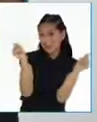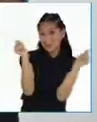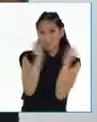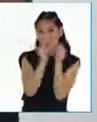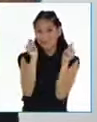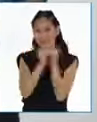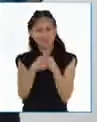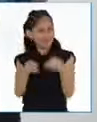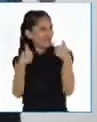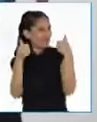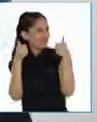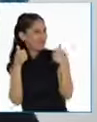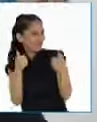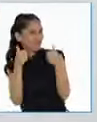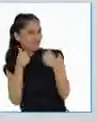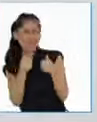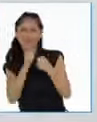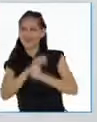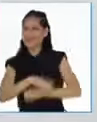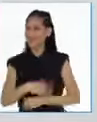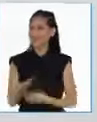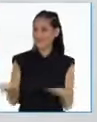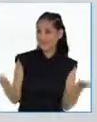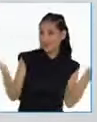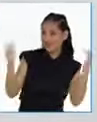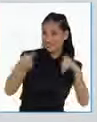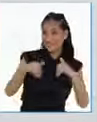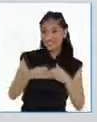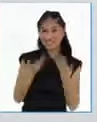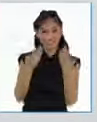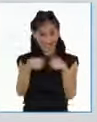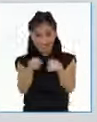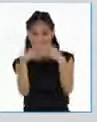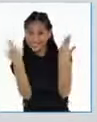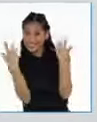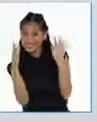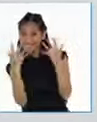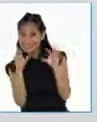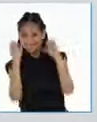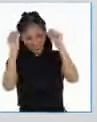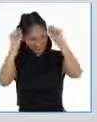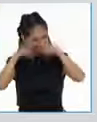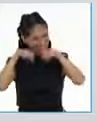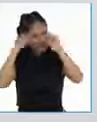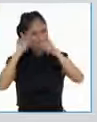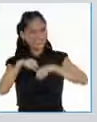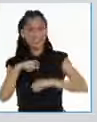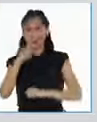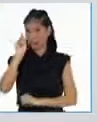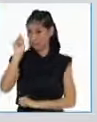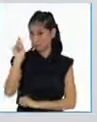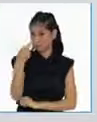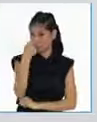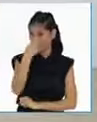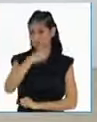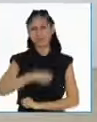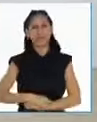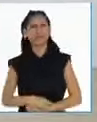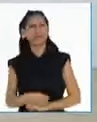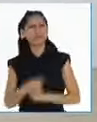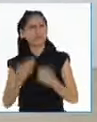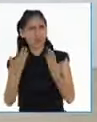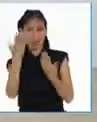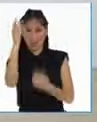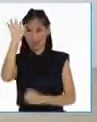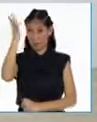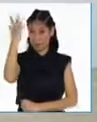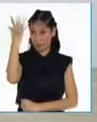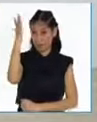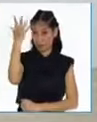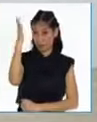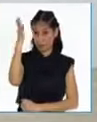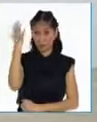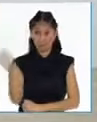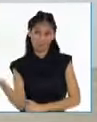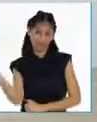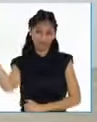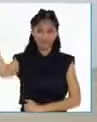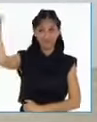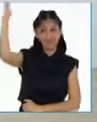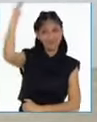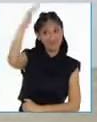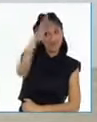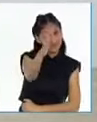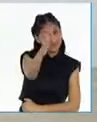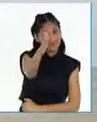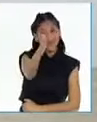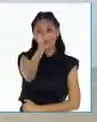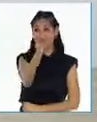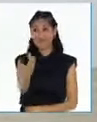¡Muy bien! Entonces, ¿están listos? ¡Bien! Primero, vamos a empezar con la mano derecha. Palma derecha ha